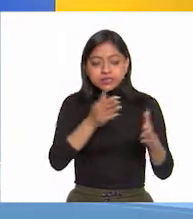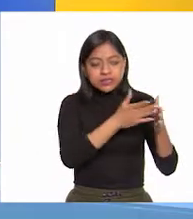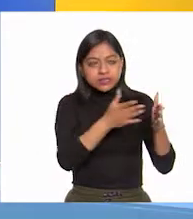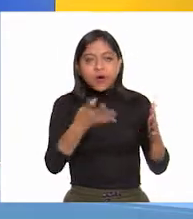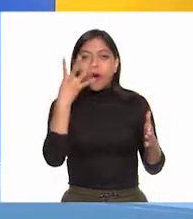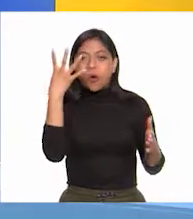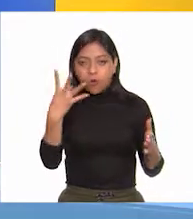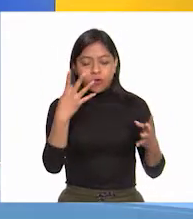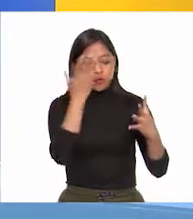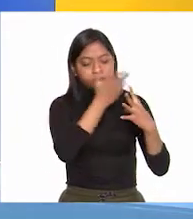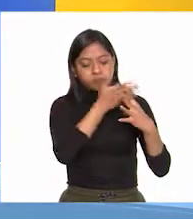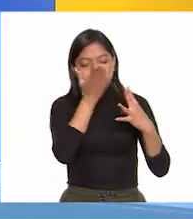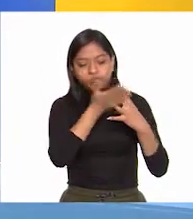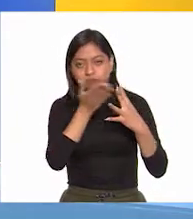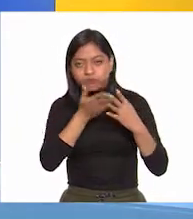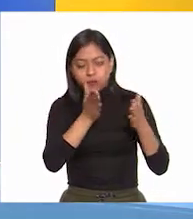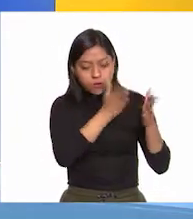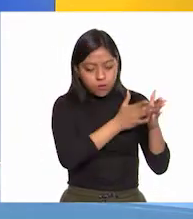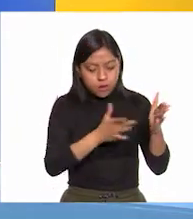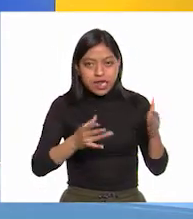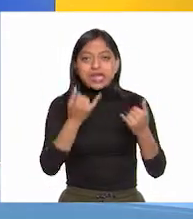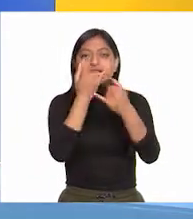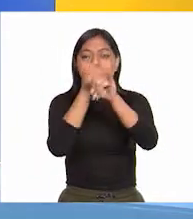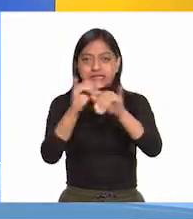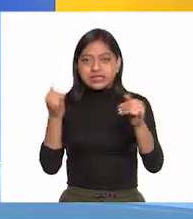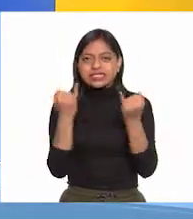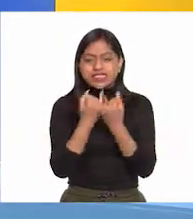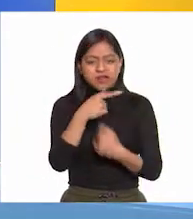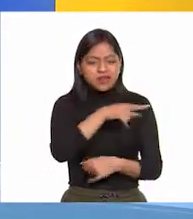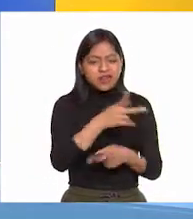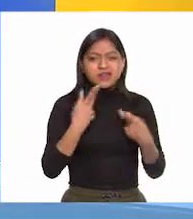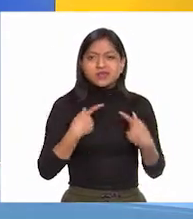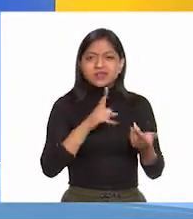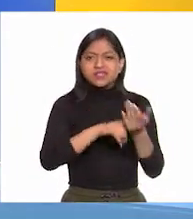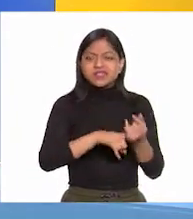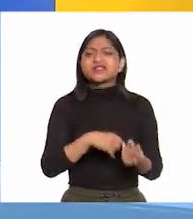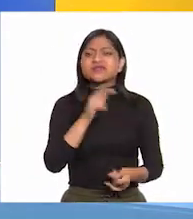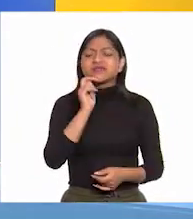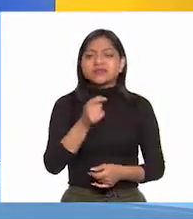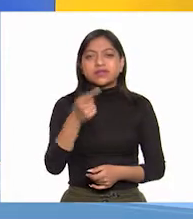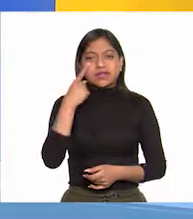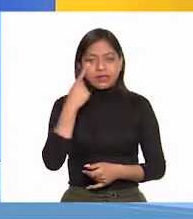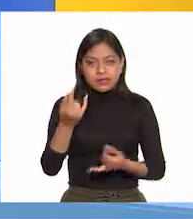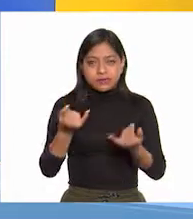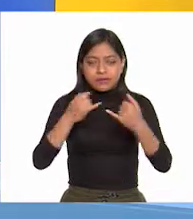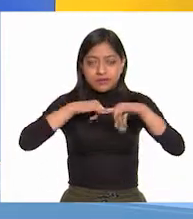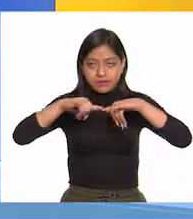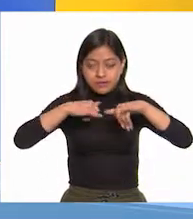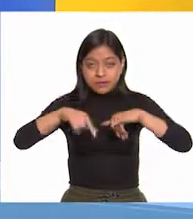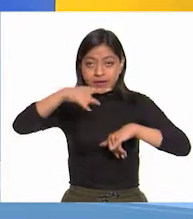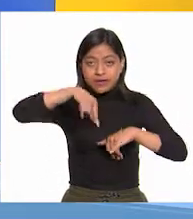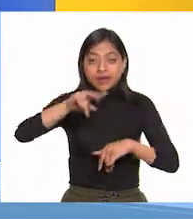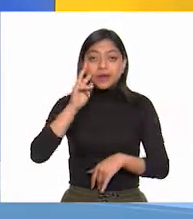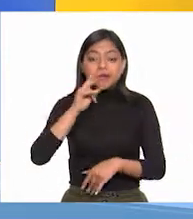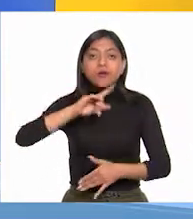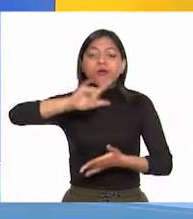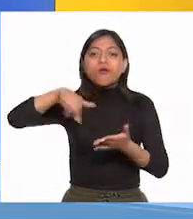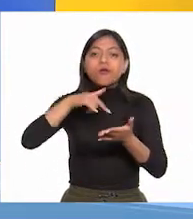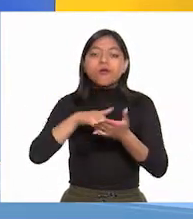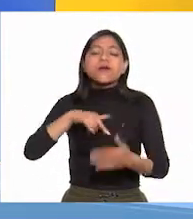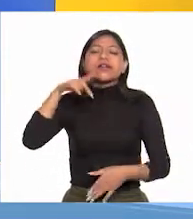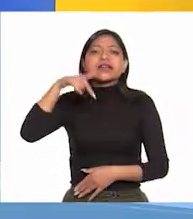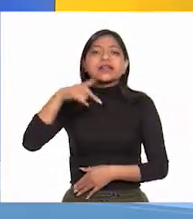etapas de la independencia, así como sus personajes principales. y en el mapa algunos lugares en donde se